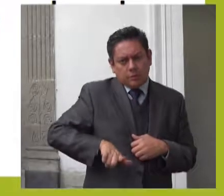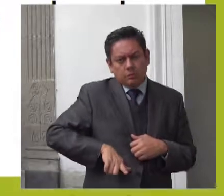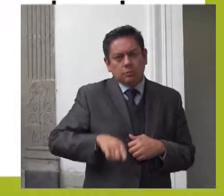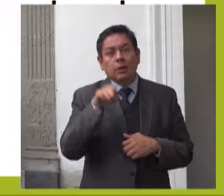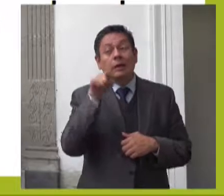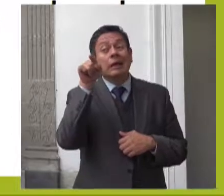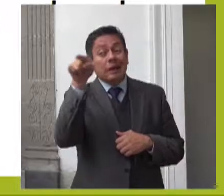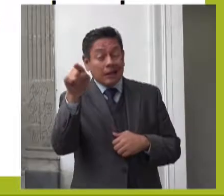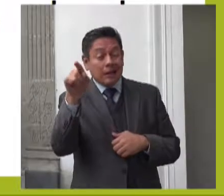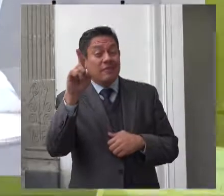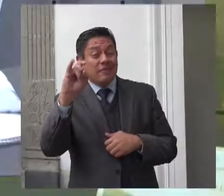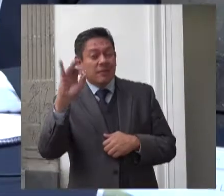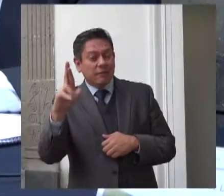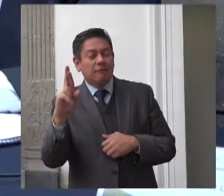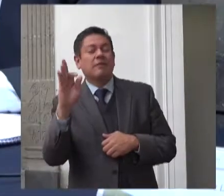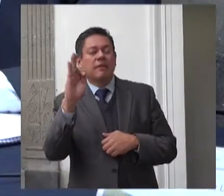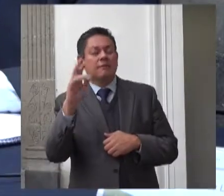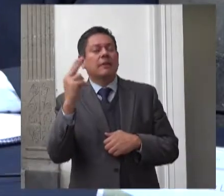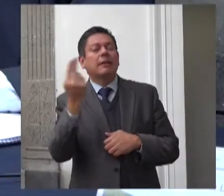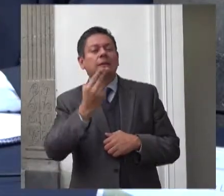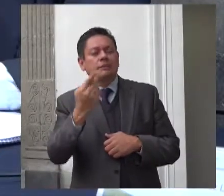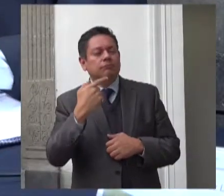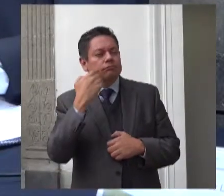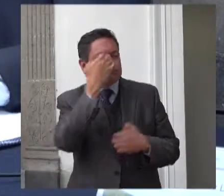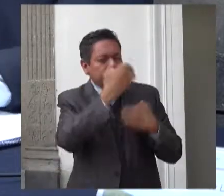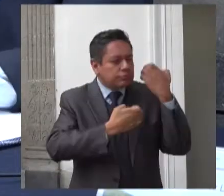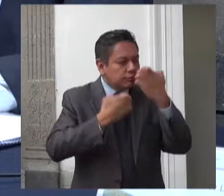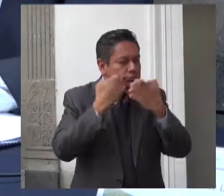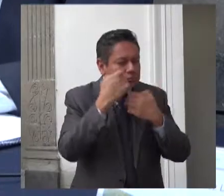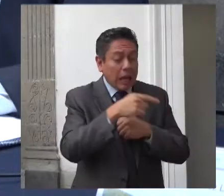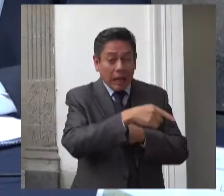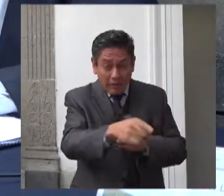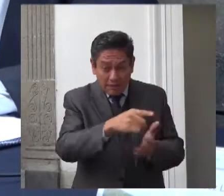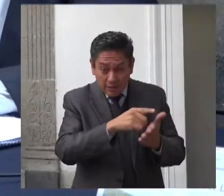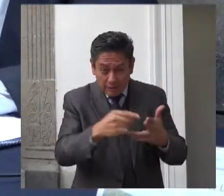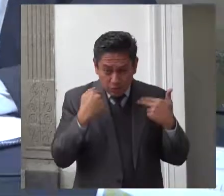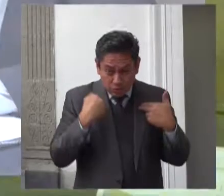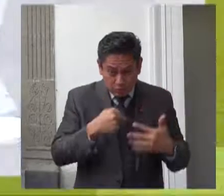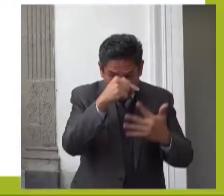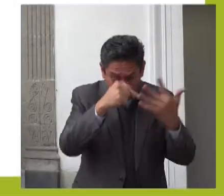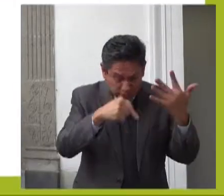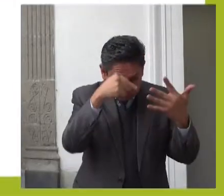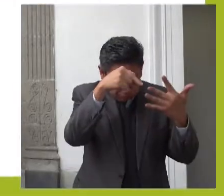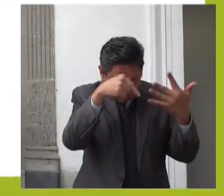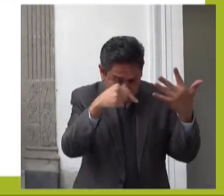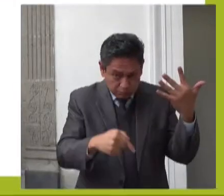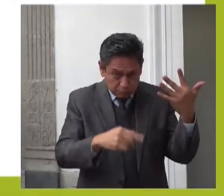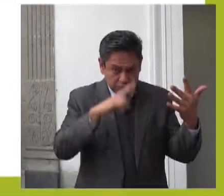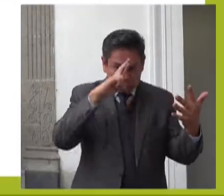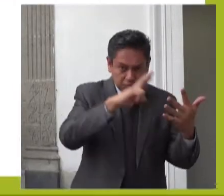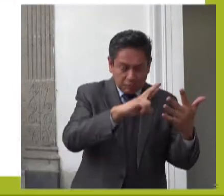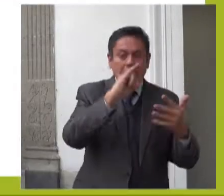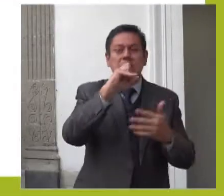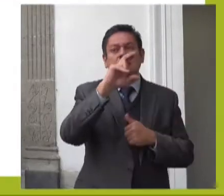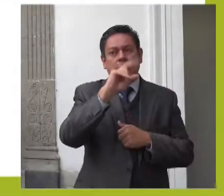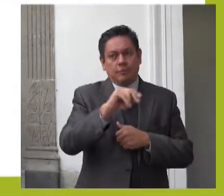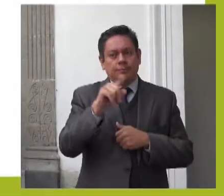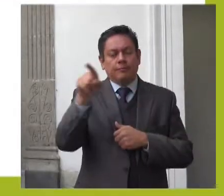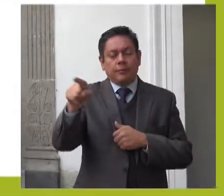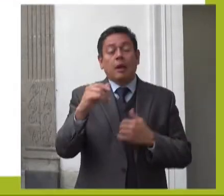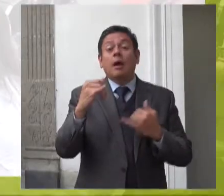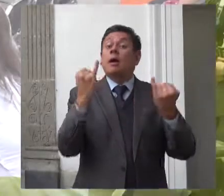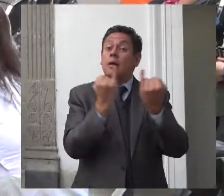derechos de niñas y niños de manera conjunta a la Secretaría de Bienestar y de Hacienda y